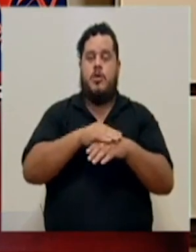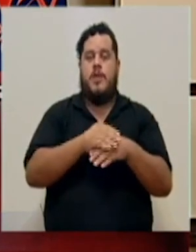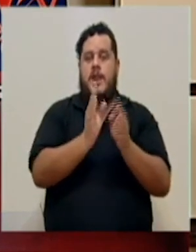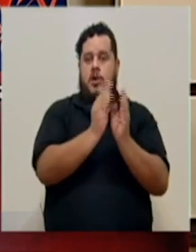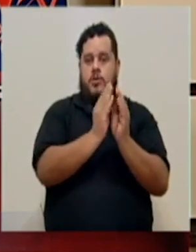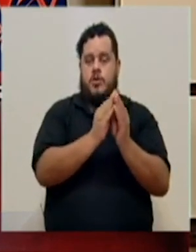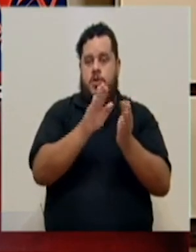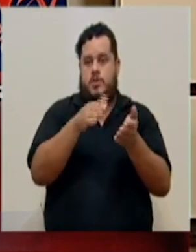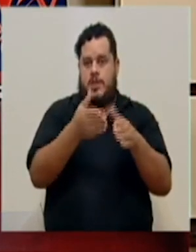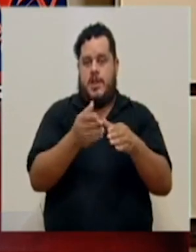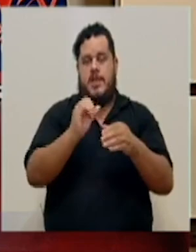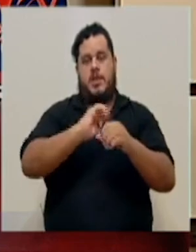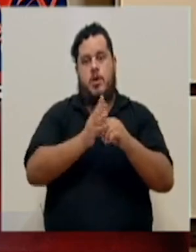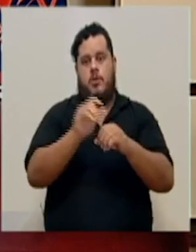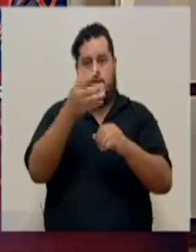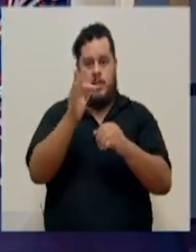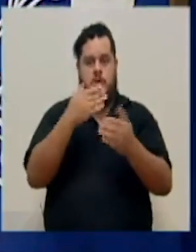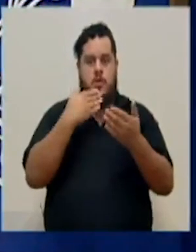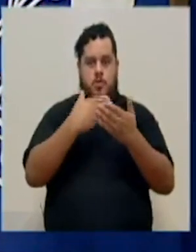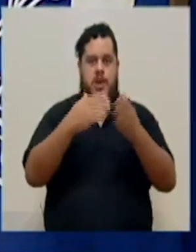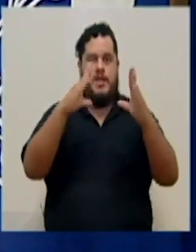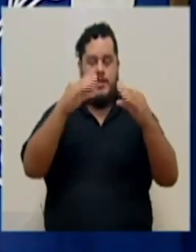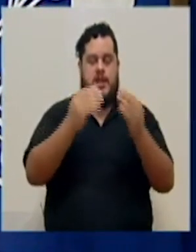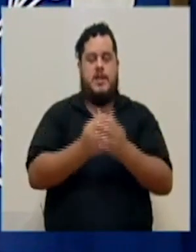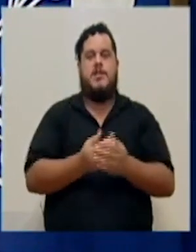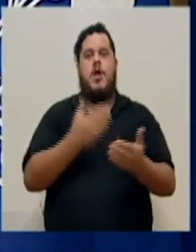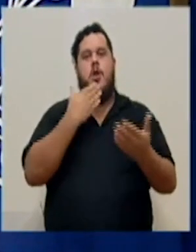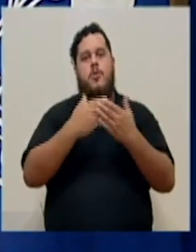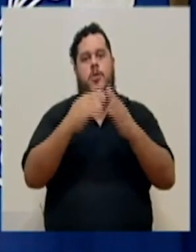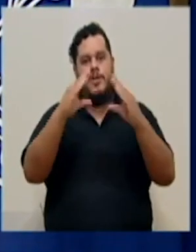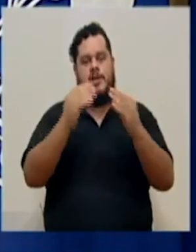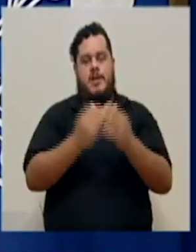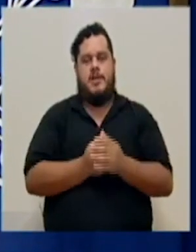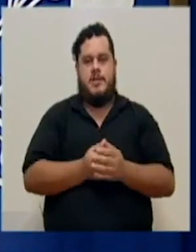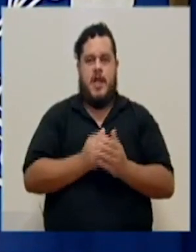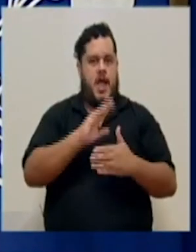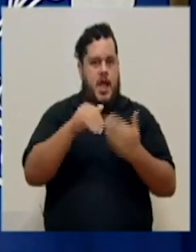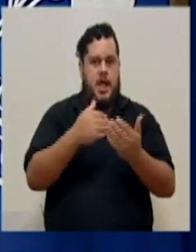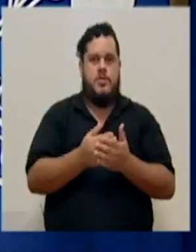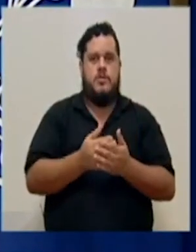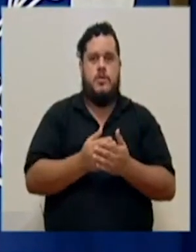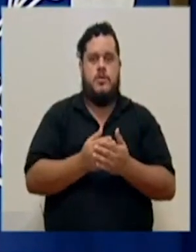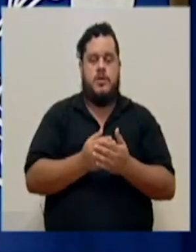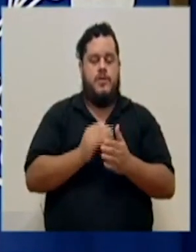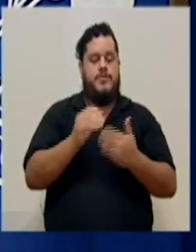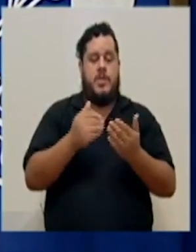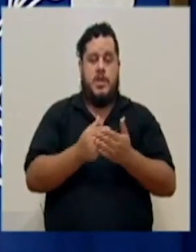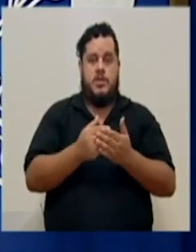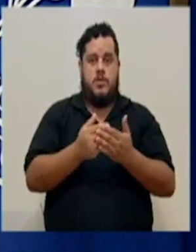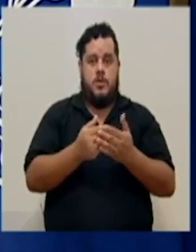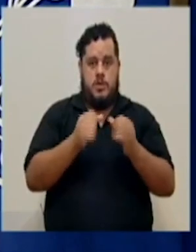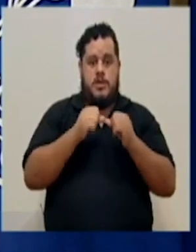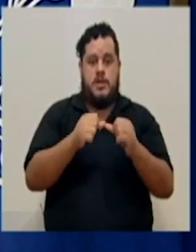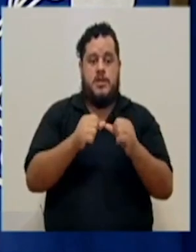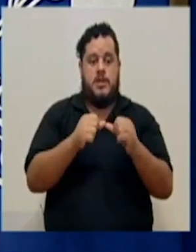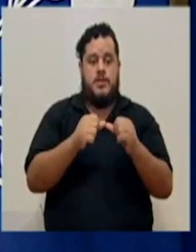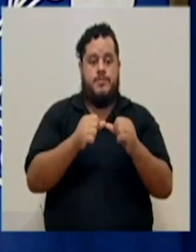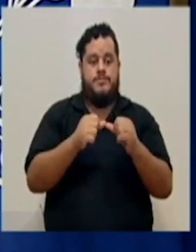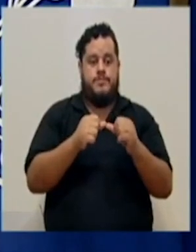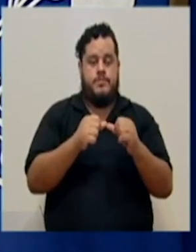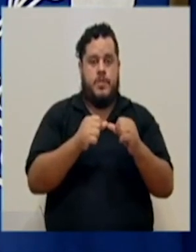COVID-19. Muy buenas tardes, don Daniel. Muy buenas tardes. Buenas tardes a todos y todas los que siguen la